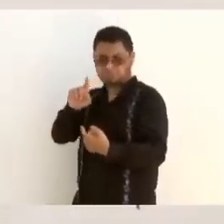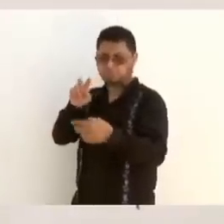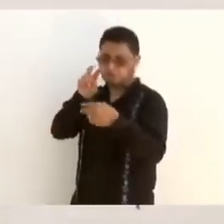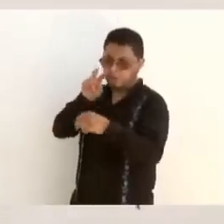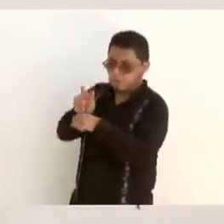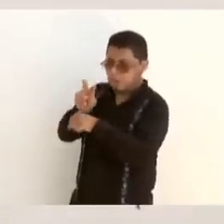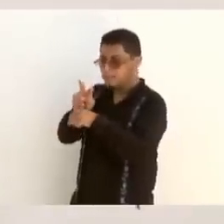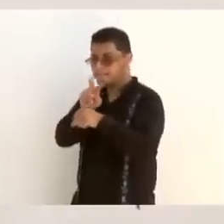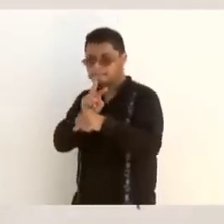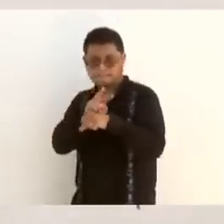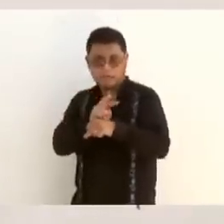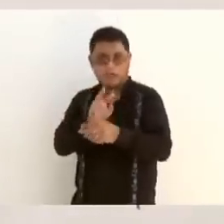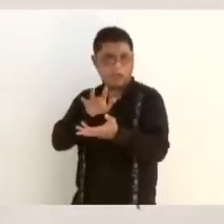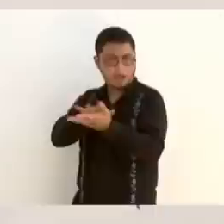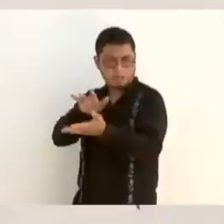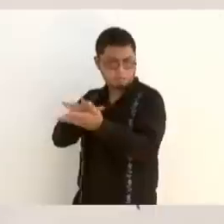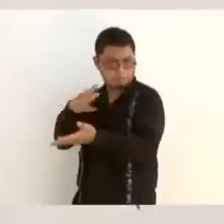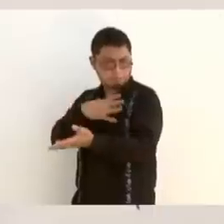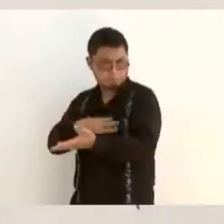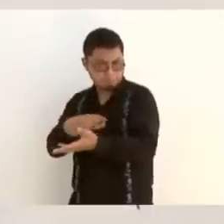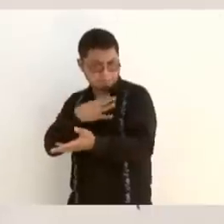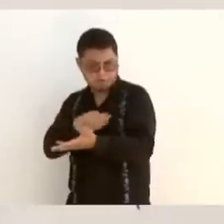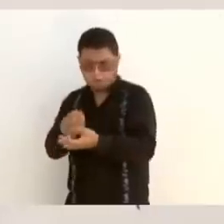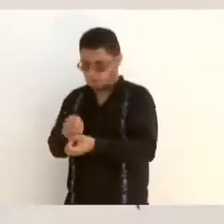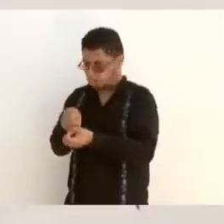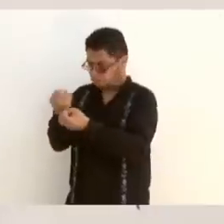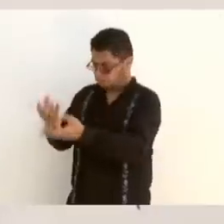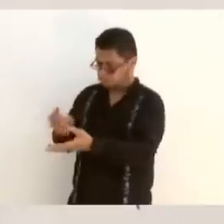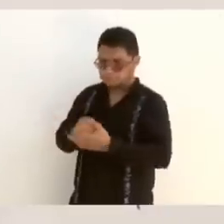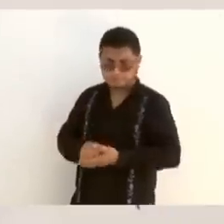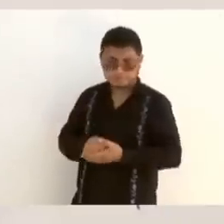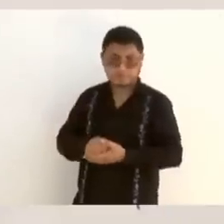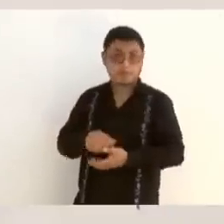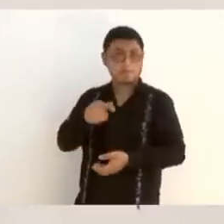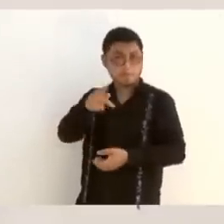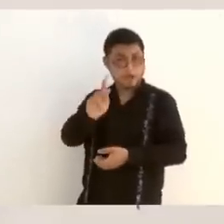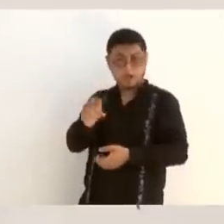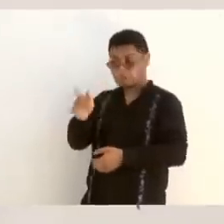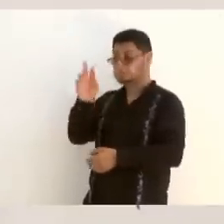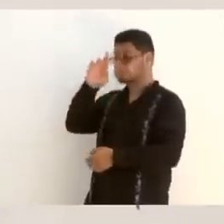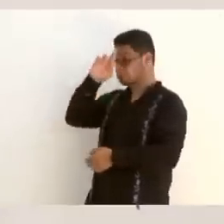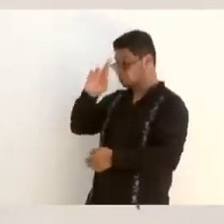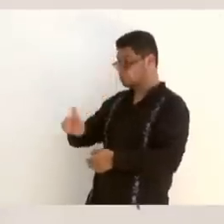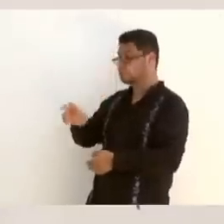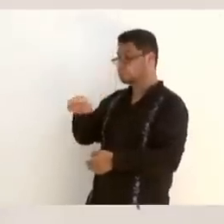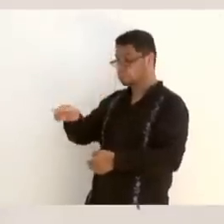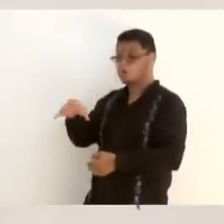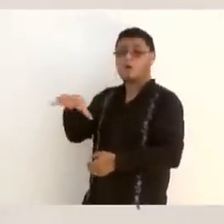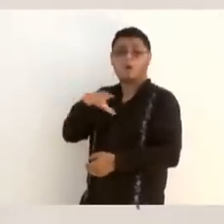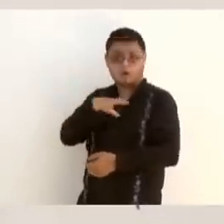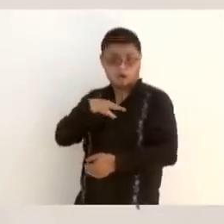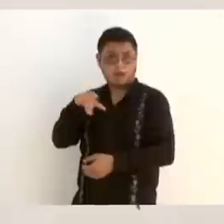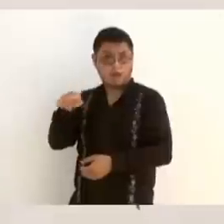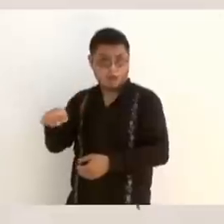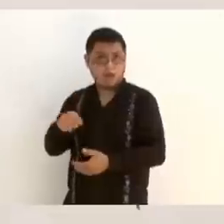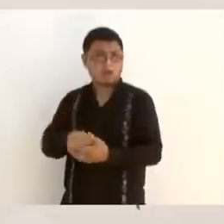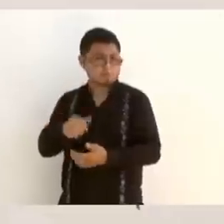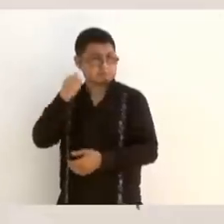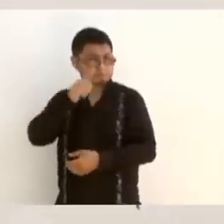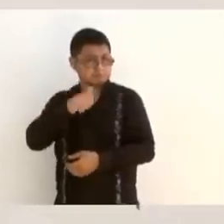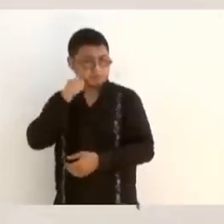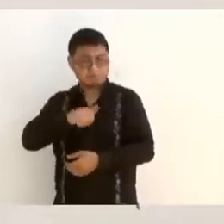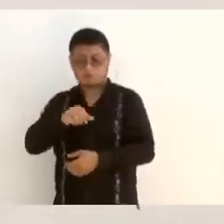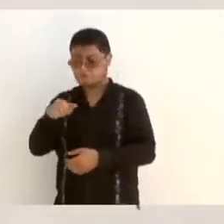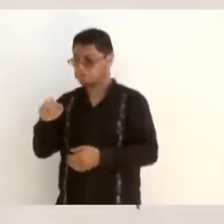apoyando a sus hijos, pero es muy respetuoso de las